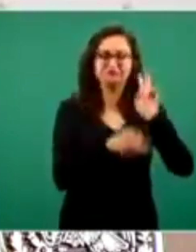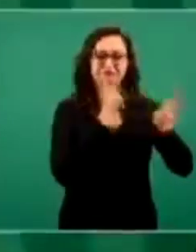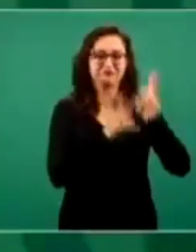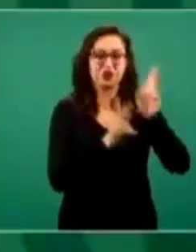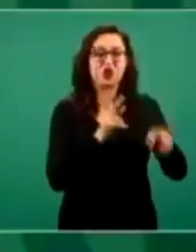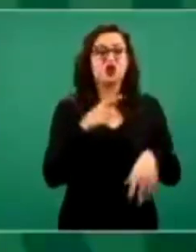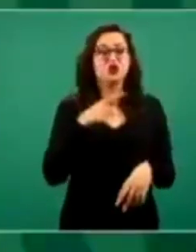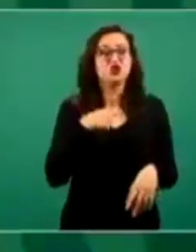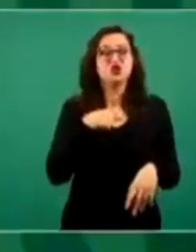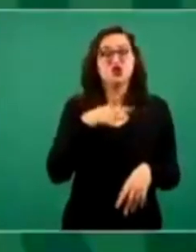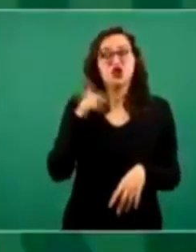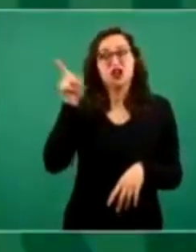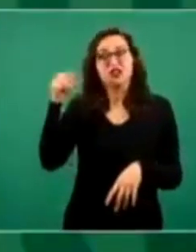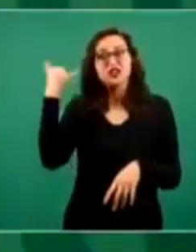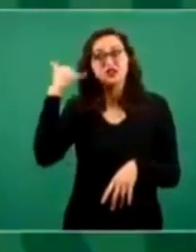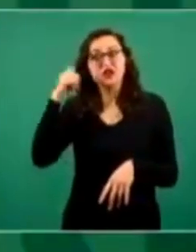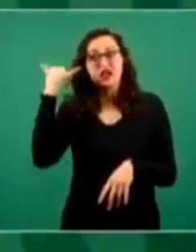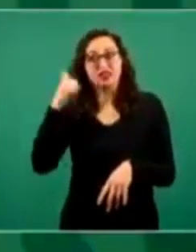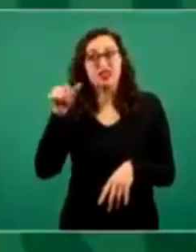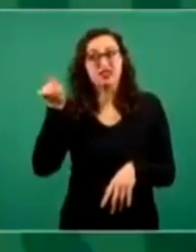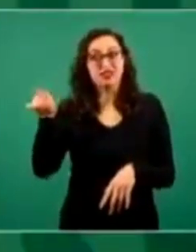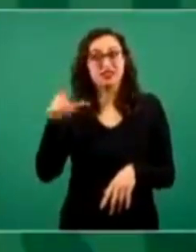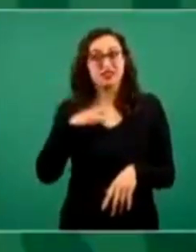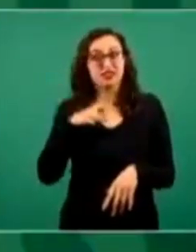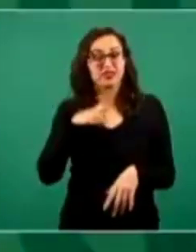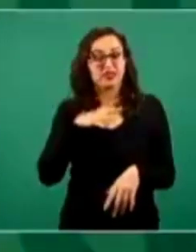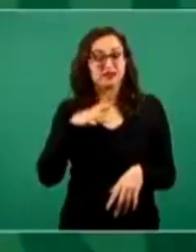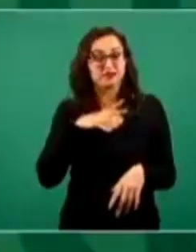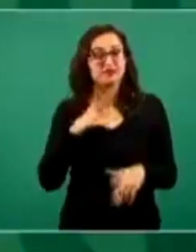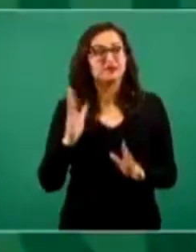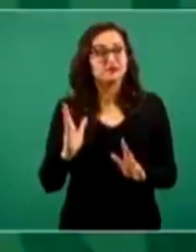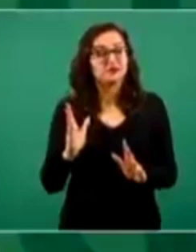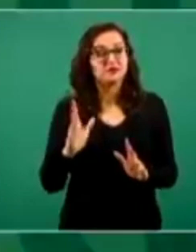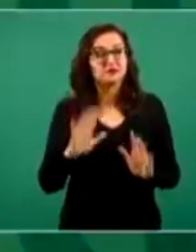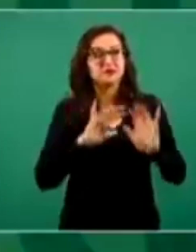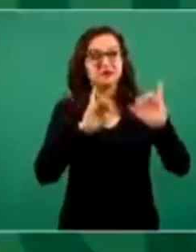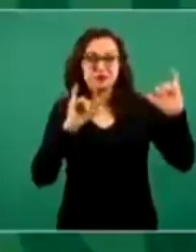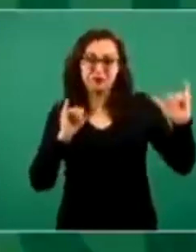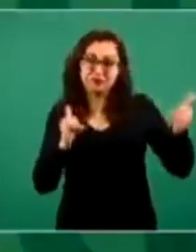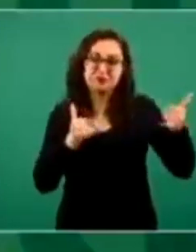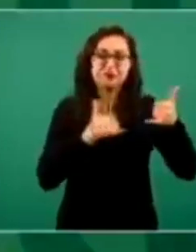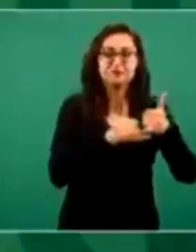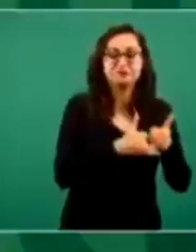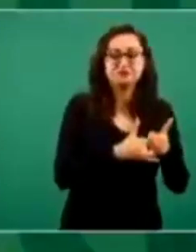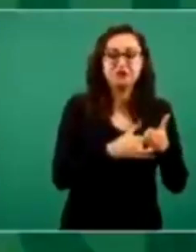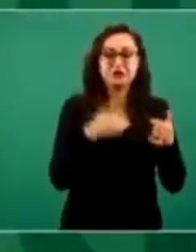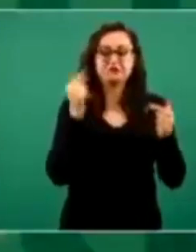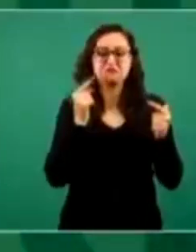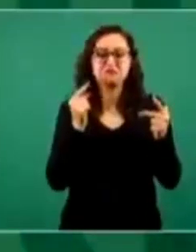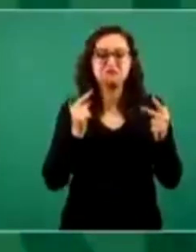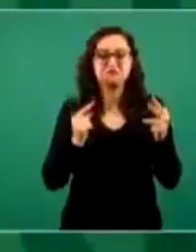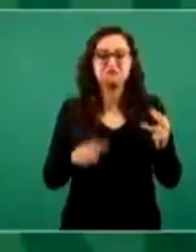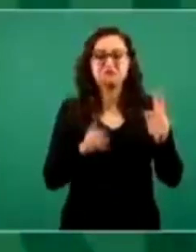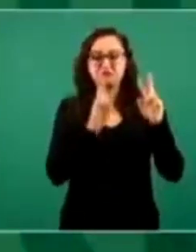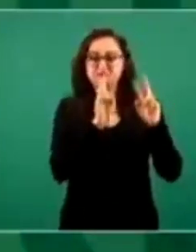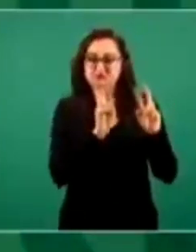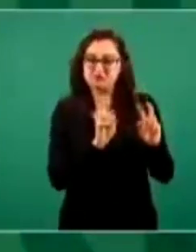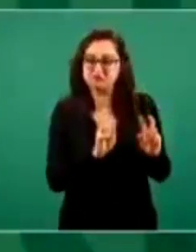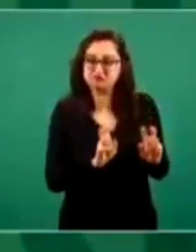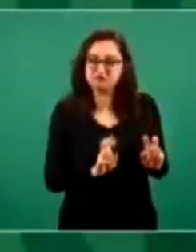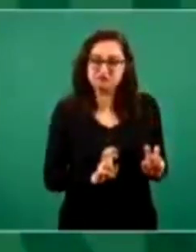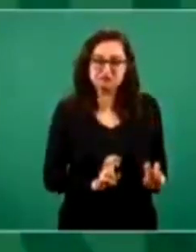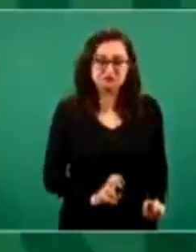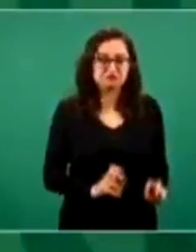Hablamos por teléfono y tocamos todos los temas. Y ya se estableció